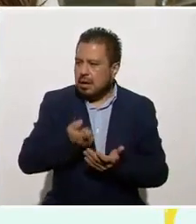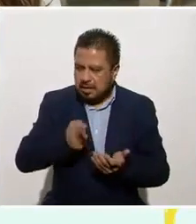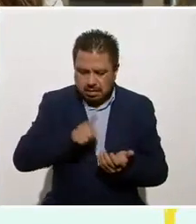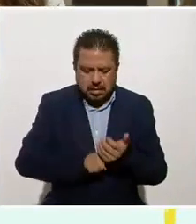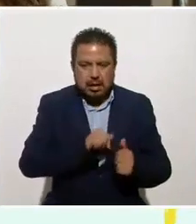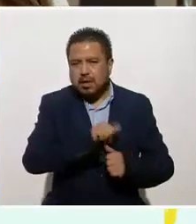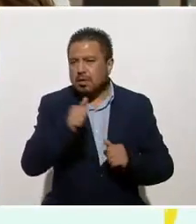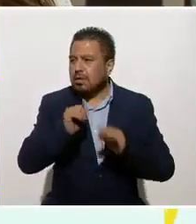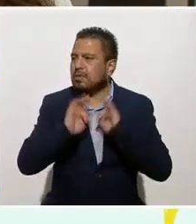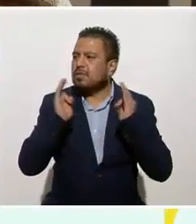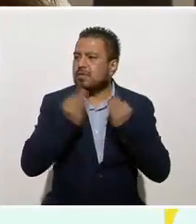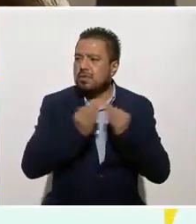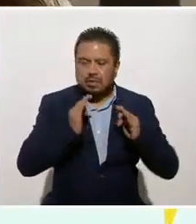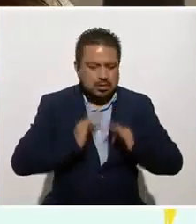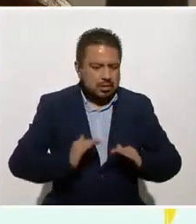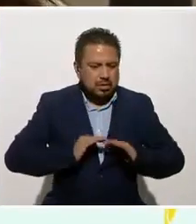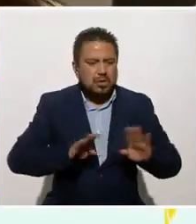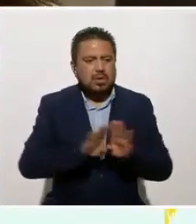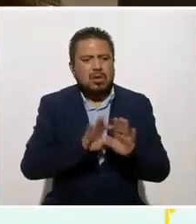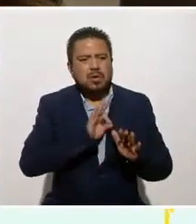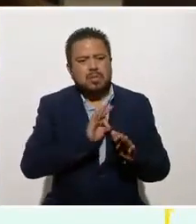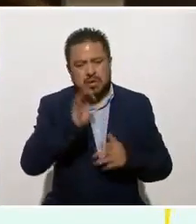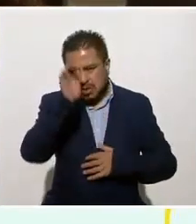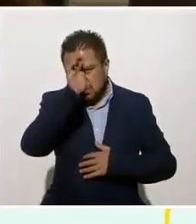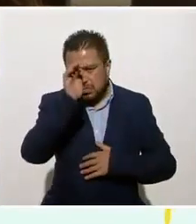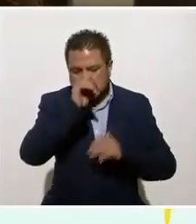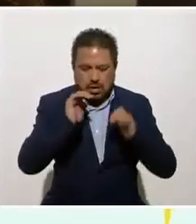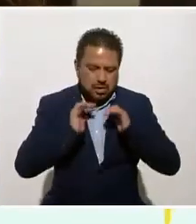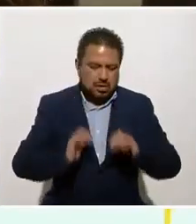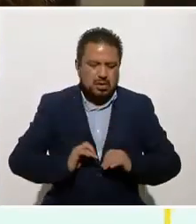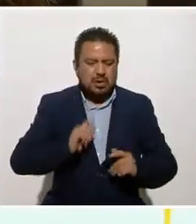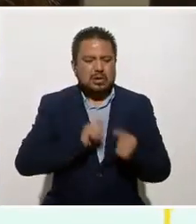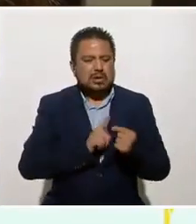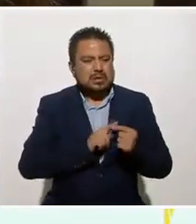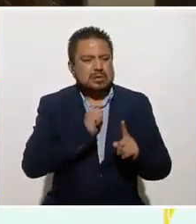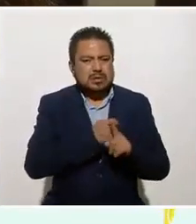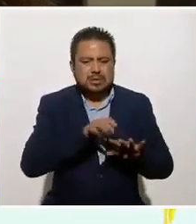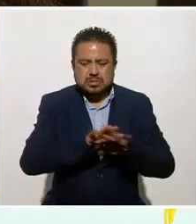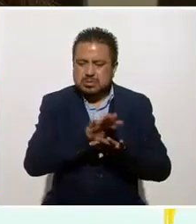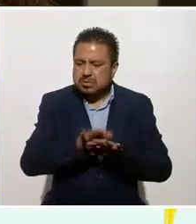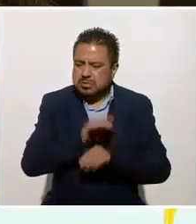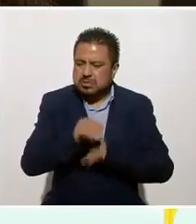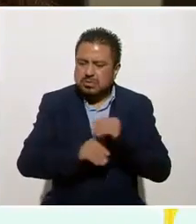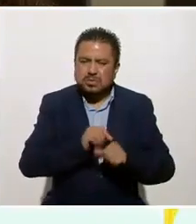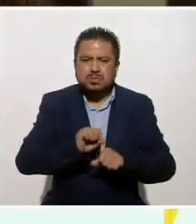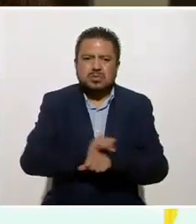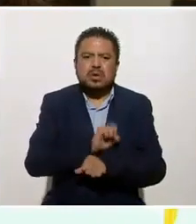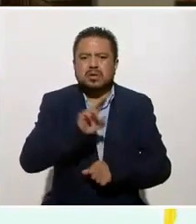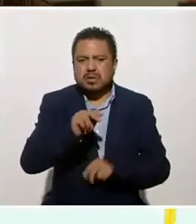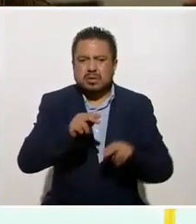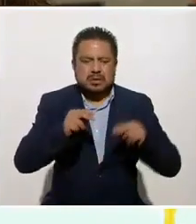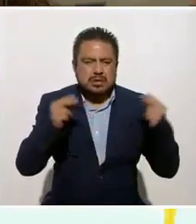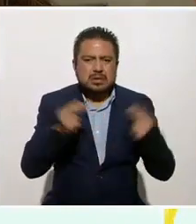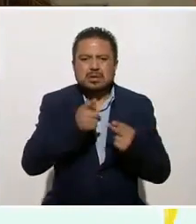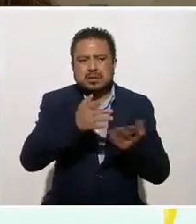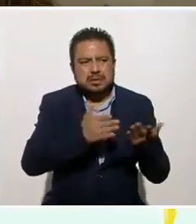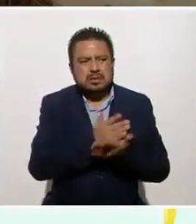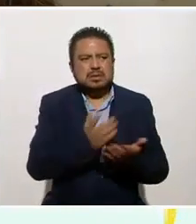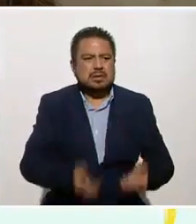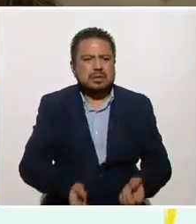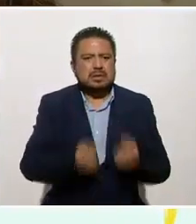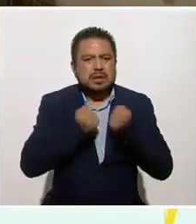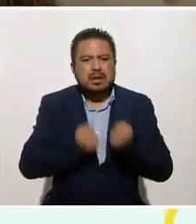Hay otras formas de relajación, como puede ser la conciencia corporal, en donde ya son movimientos suaves, en donde no necesariamente tienes que ir al gimnasio,